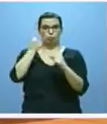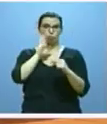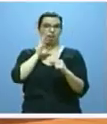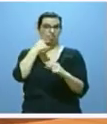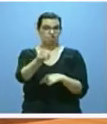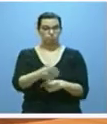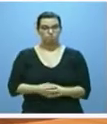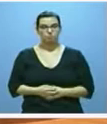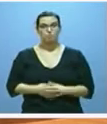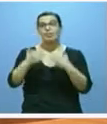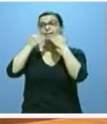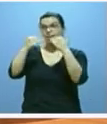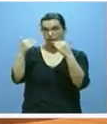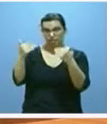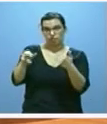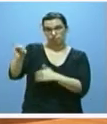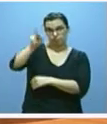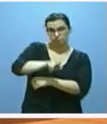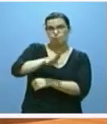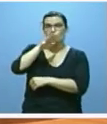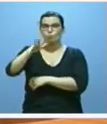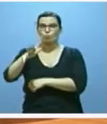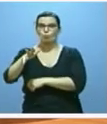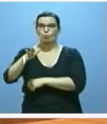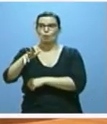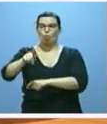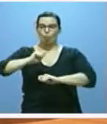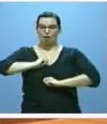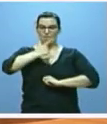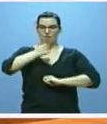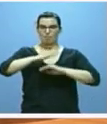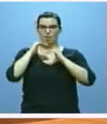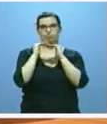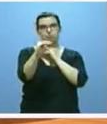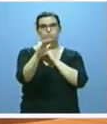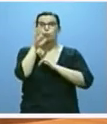Gracias, repito, por esa aportación a la estabilidad necesaria.